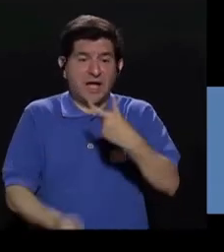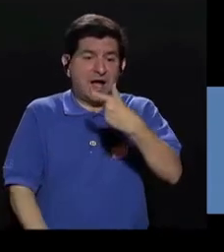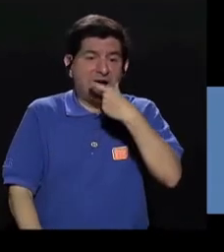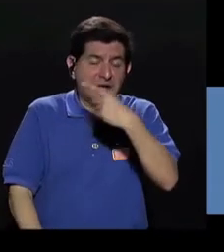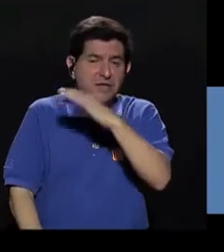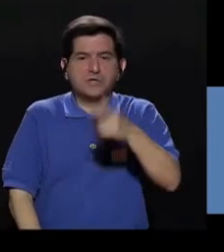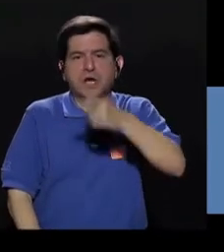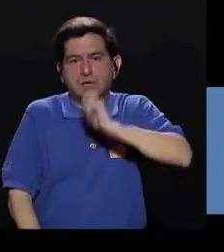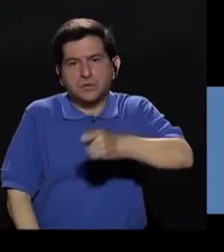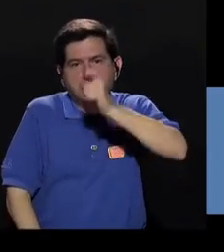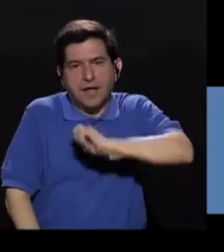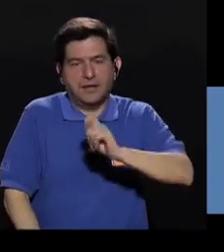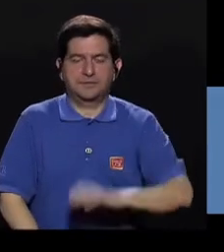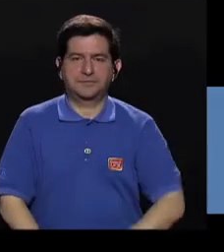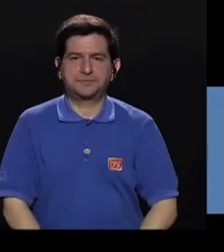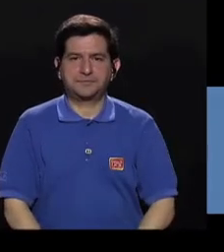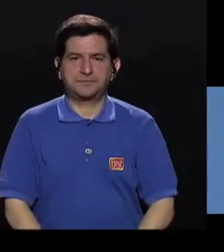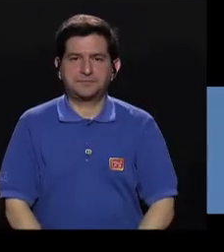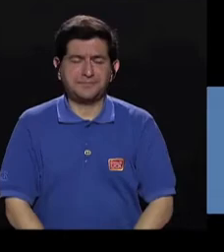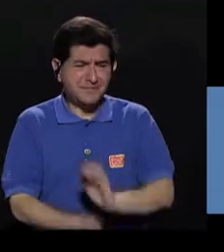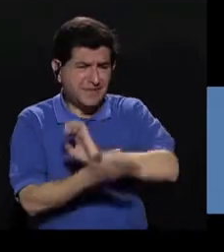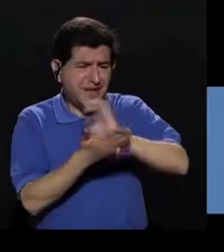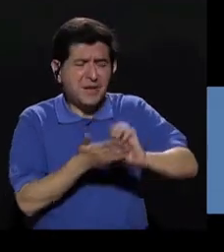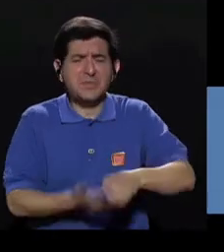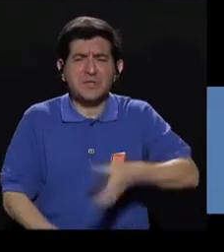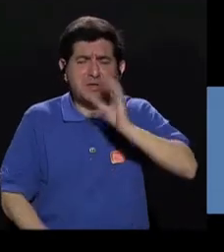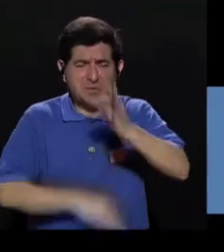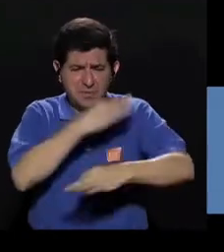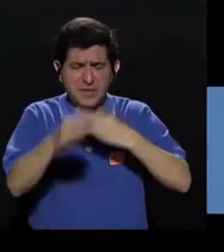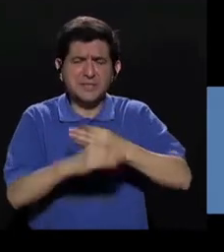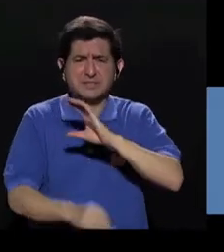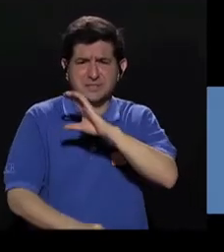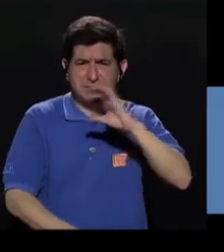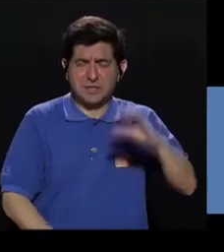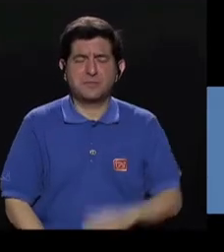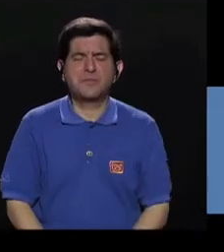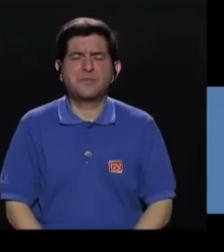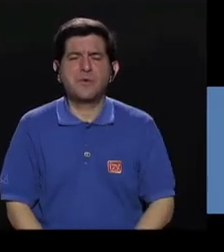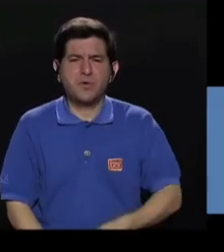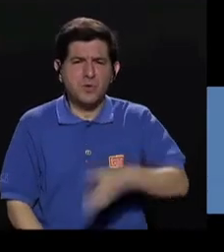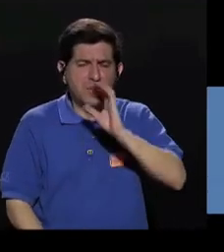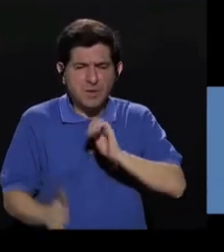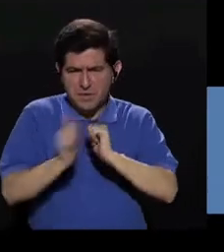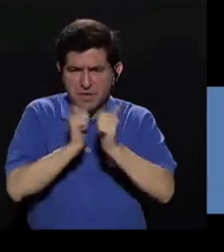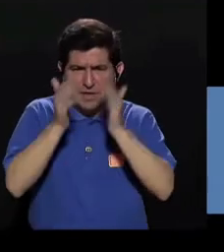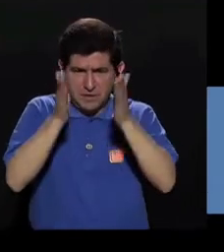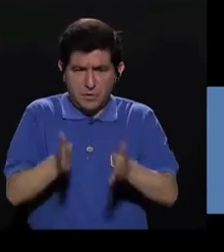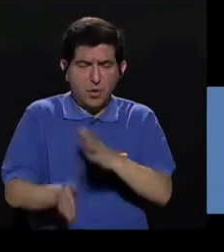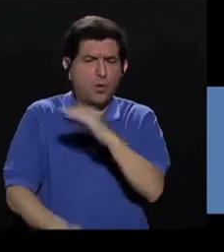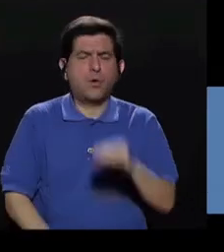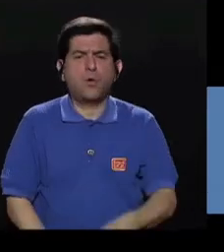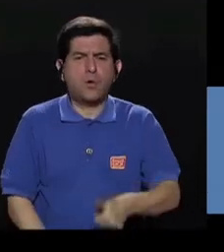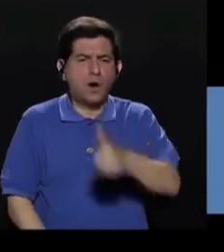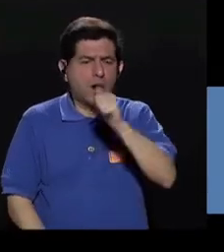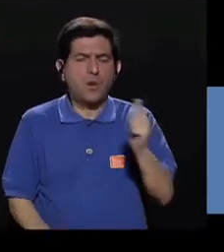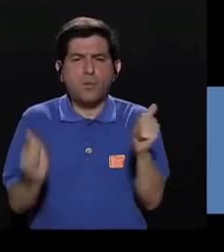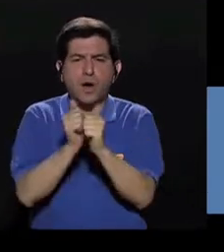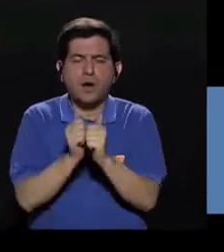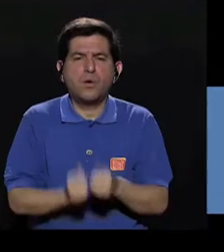galletas y helado. Evite las gaseosas, las bebidas para deportistas y las aguas saborizadas.